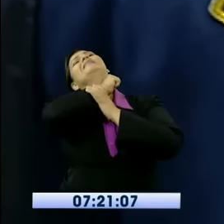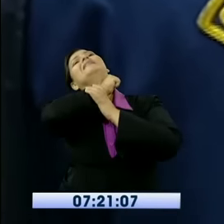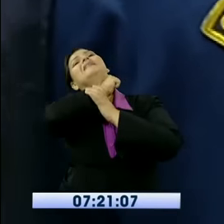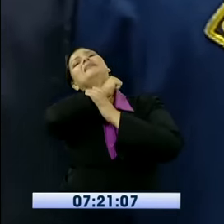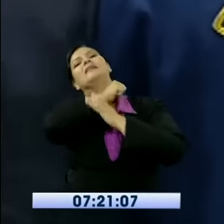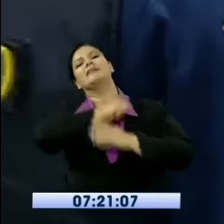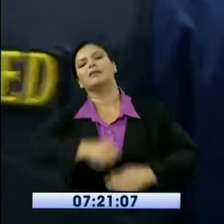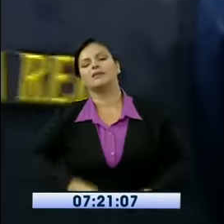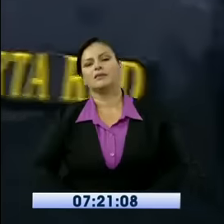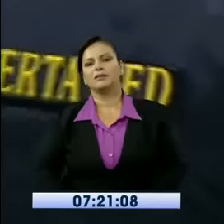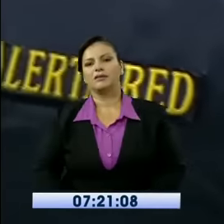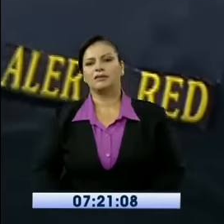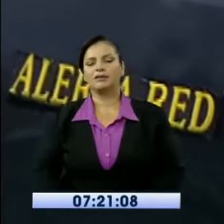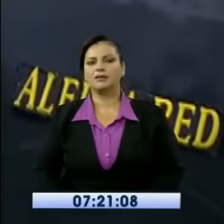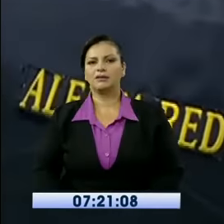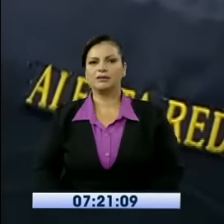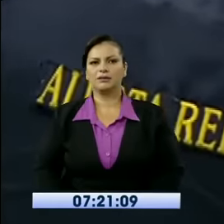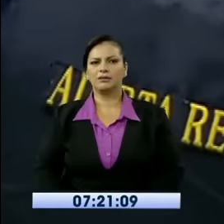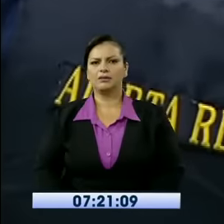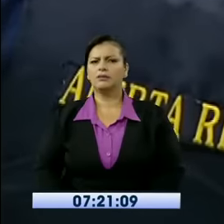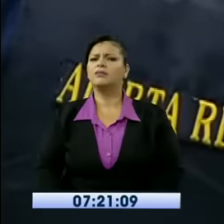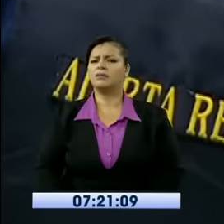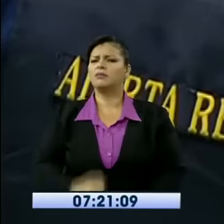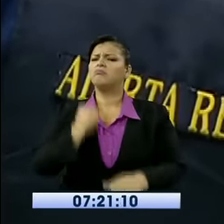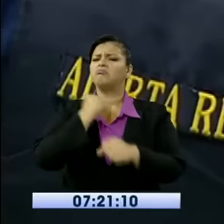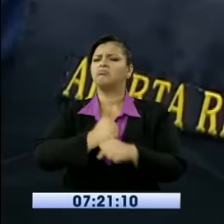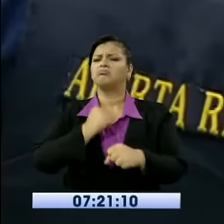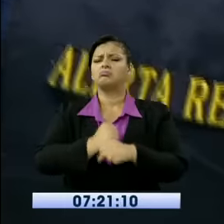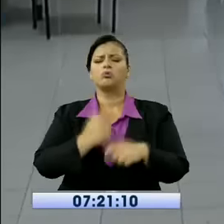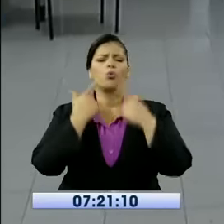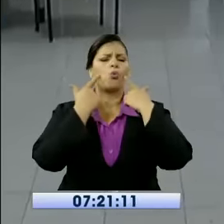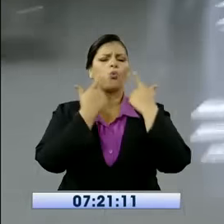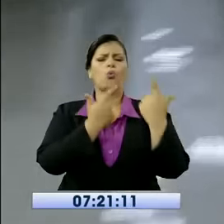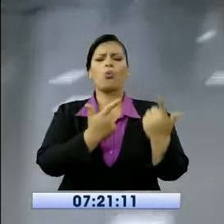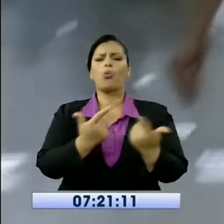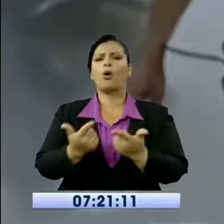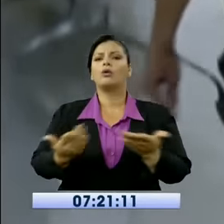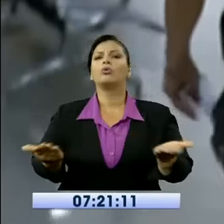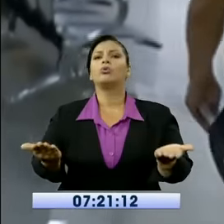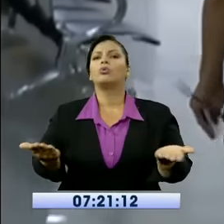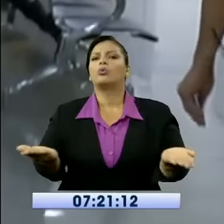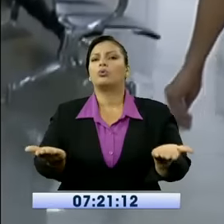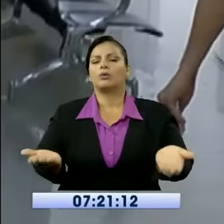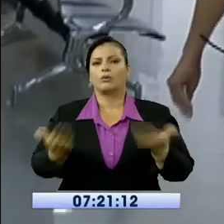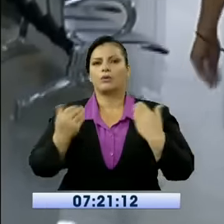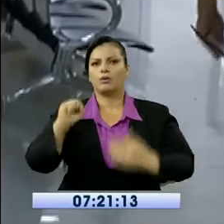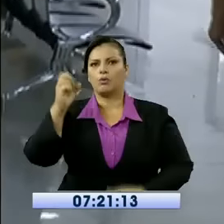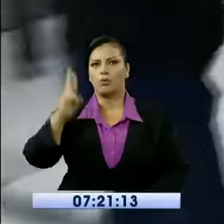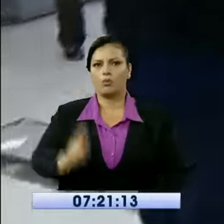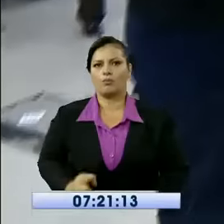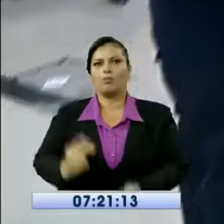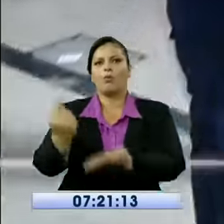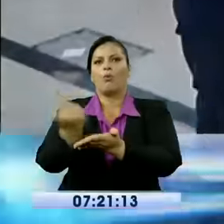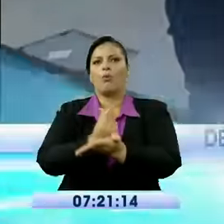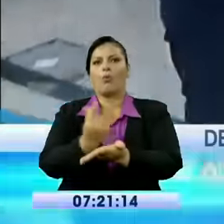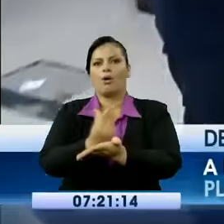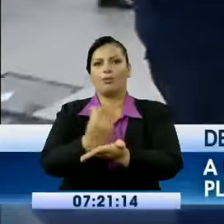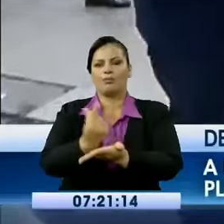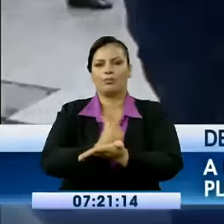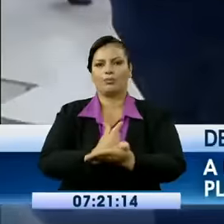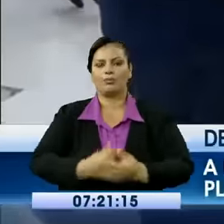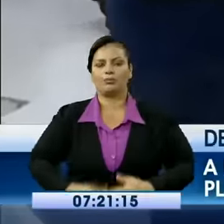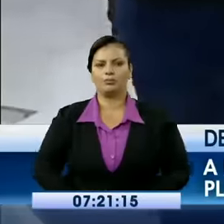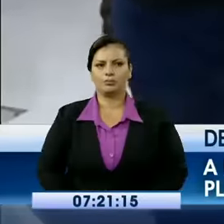Mientras, irónicamente, ofrecía protección en el balneario de la playita, en el Guasmo Sur. El